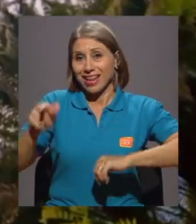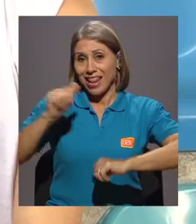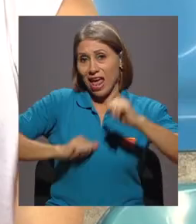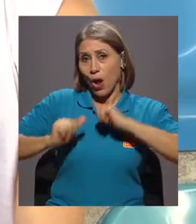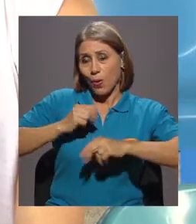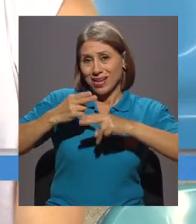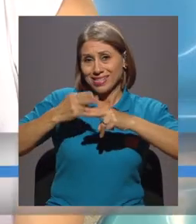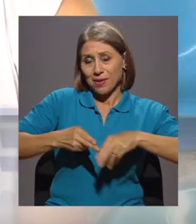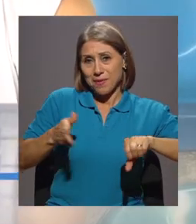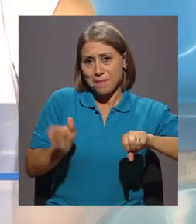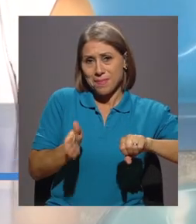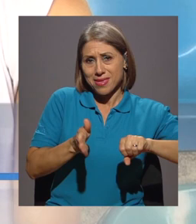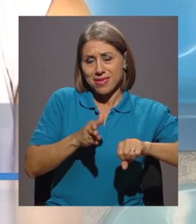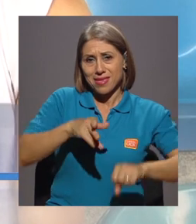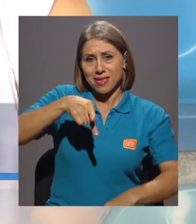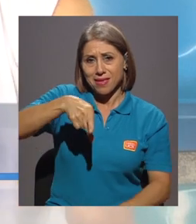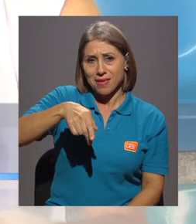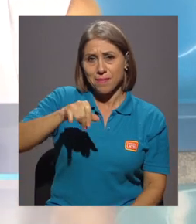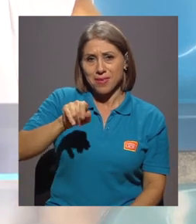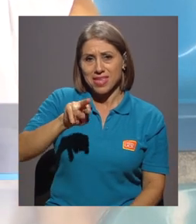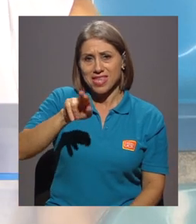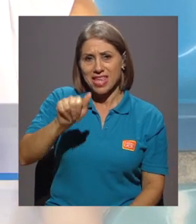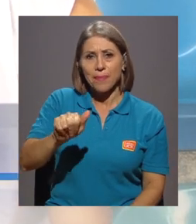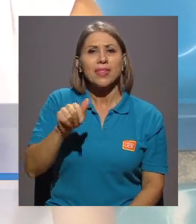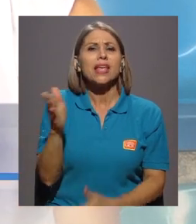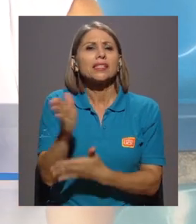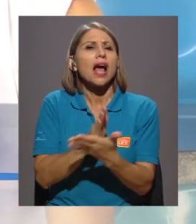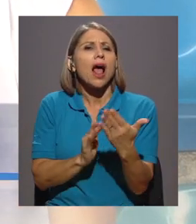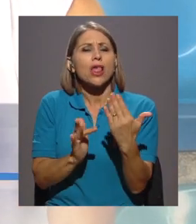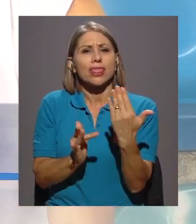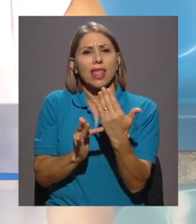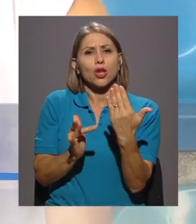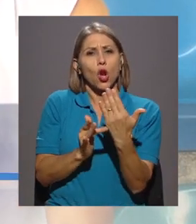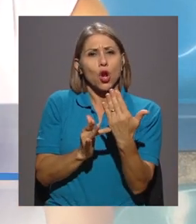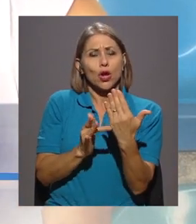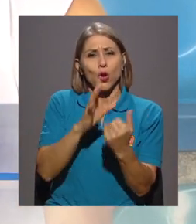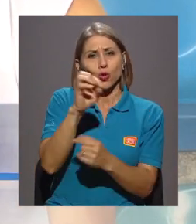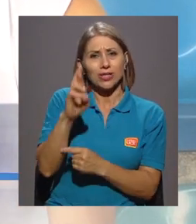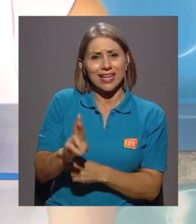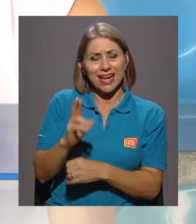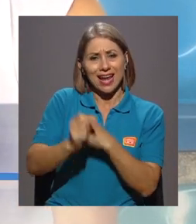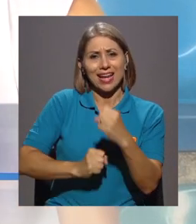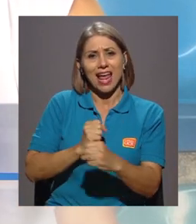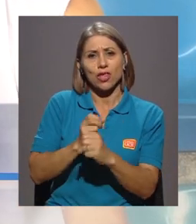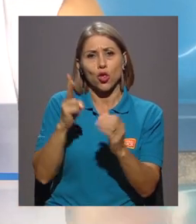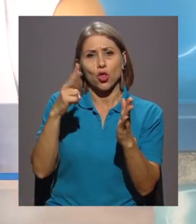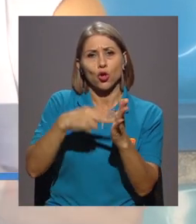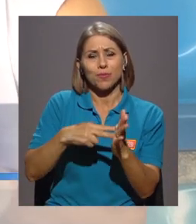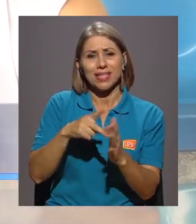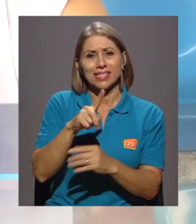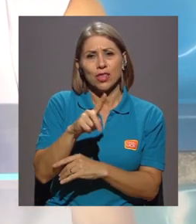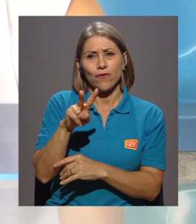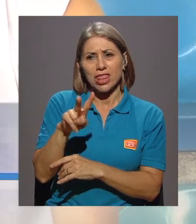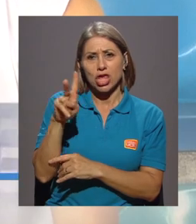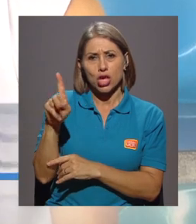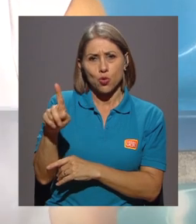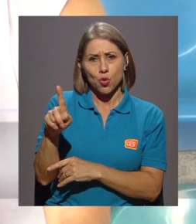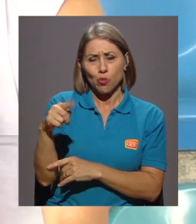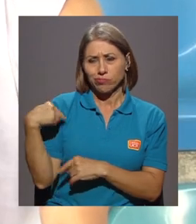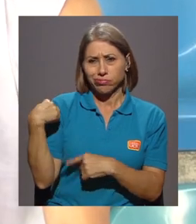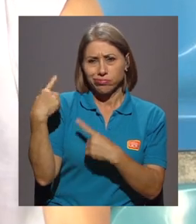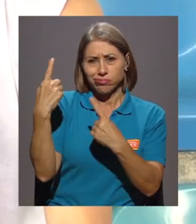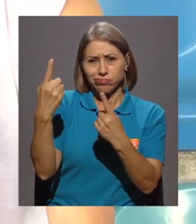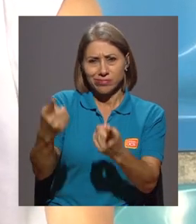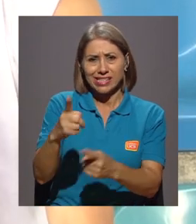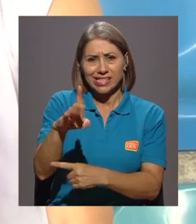obra Piña consiste en un domo tecnológico en Costa Rica en el año 2.121, o sea, ha avanzado Costa Rica 100